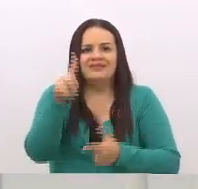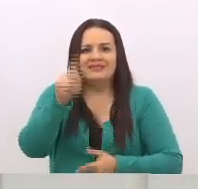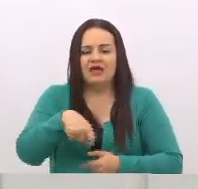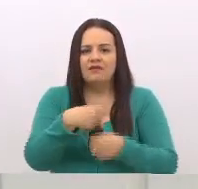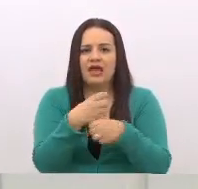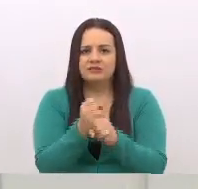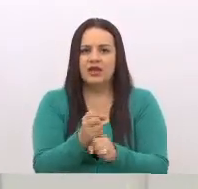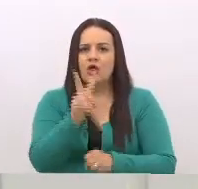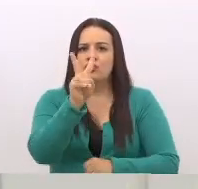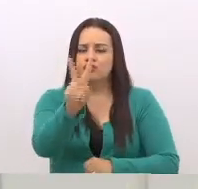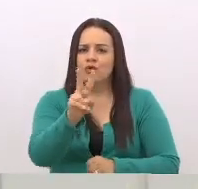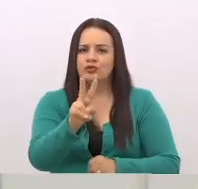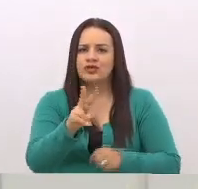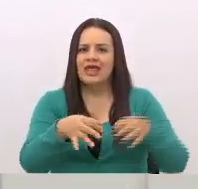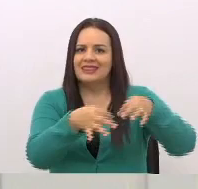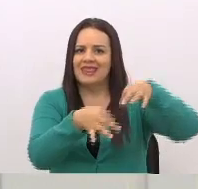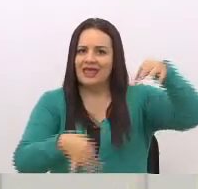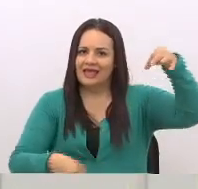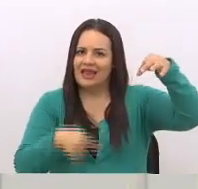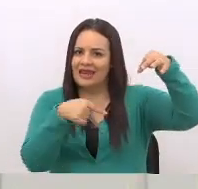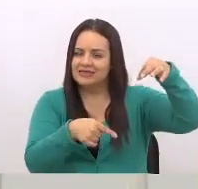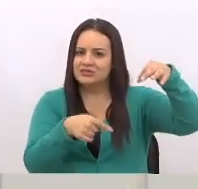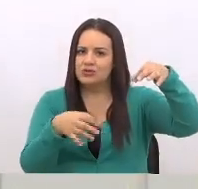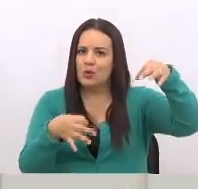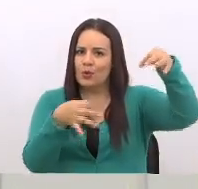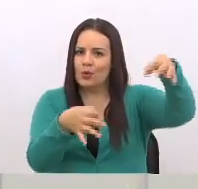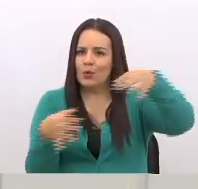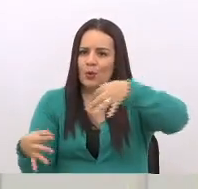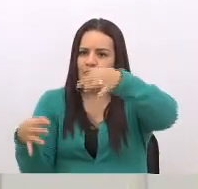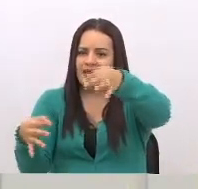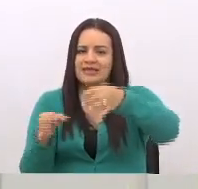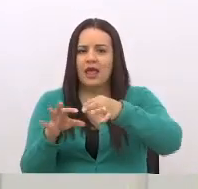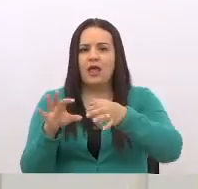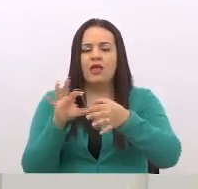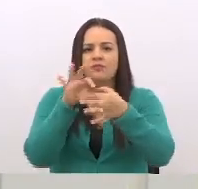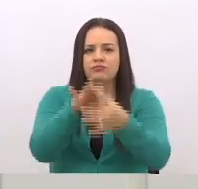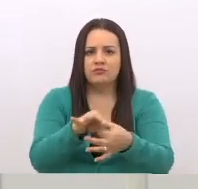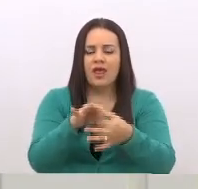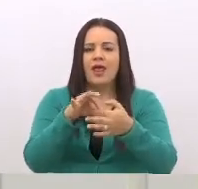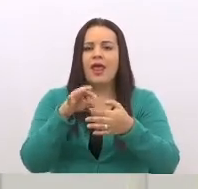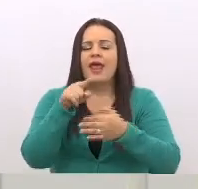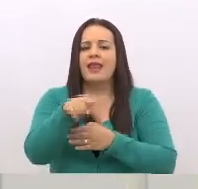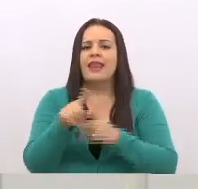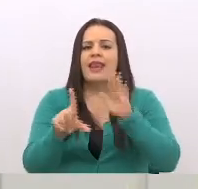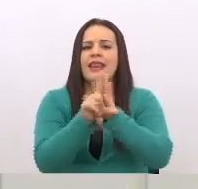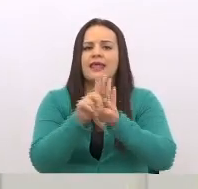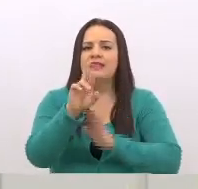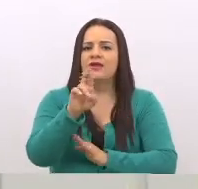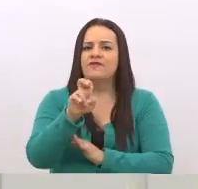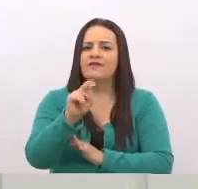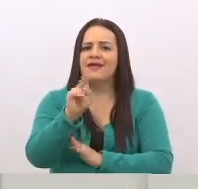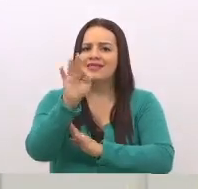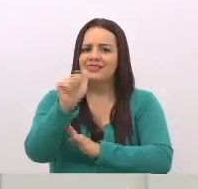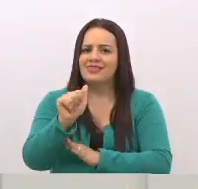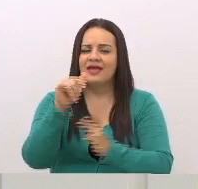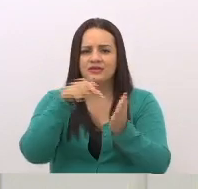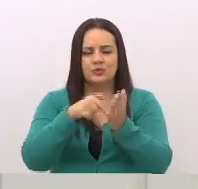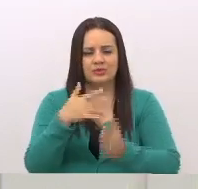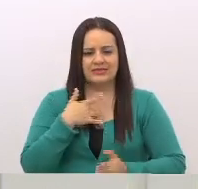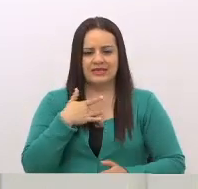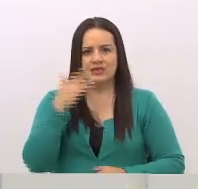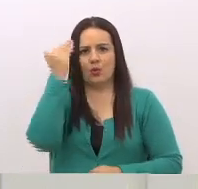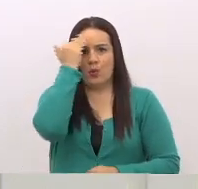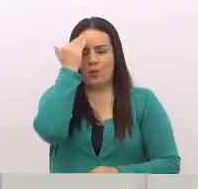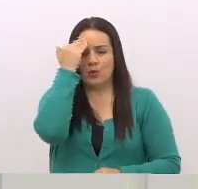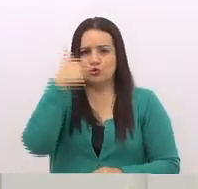declaraciones con base en la Ley de Renta. Ahora, es que eso es un tema de sentido común, ni siquiera, es decir, yo no sé quién es el